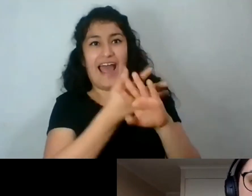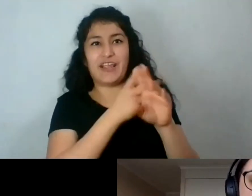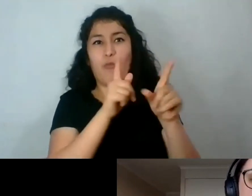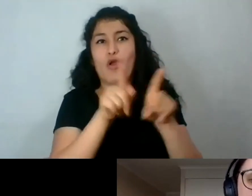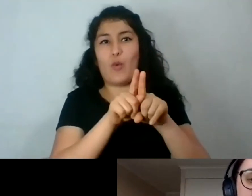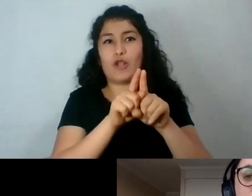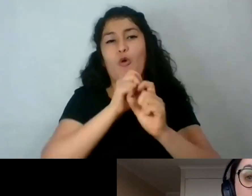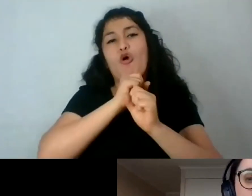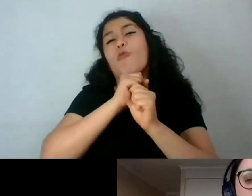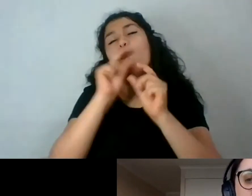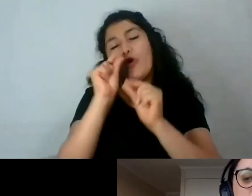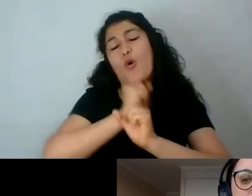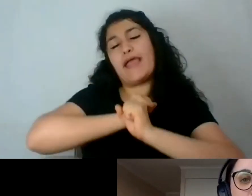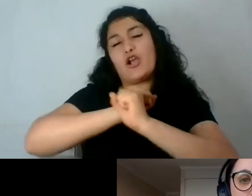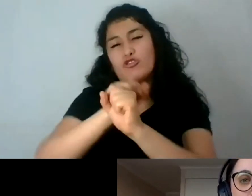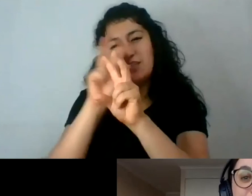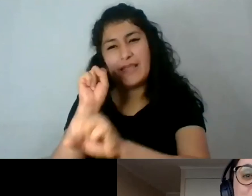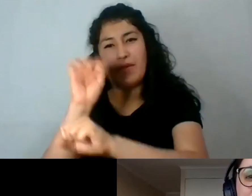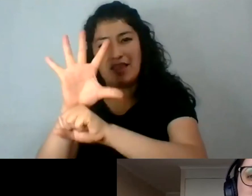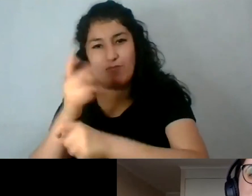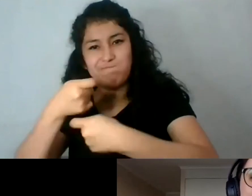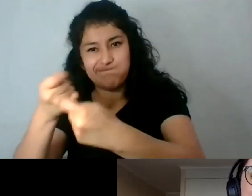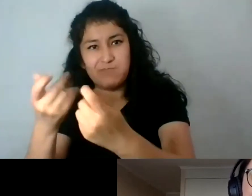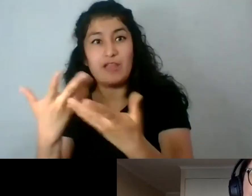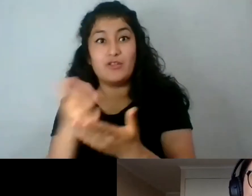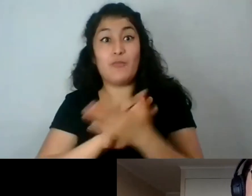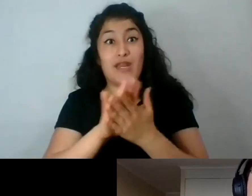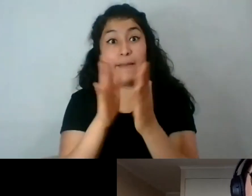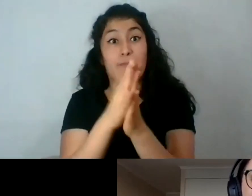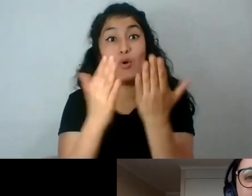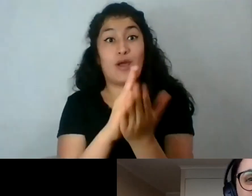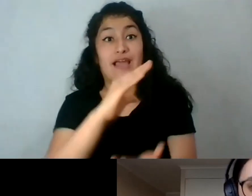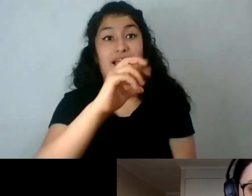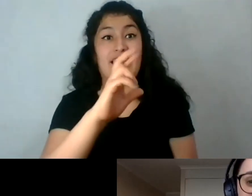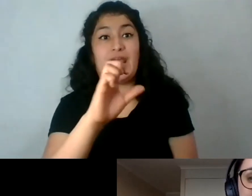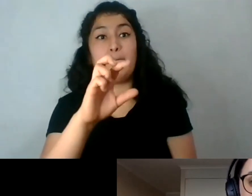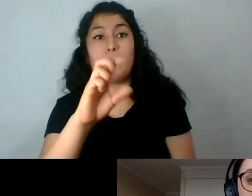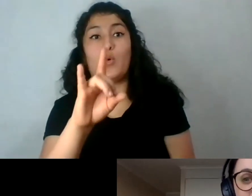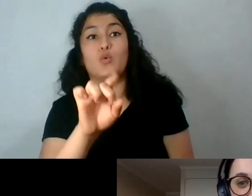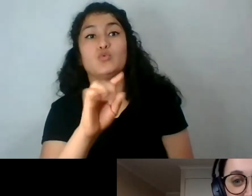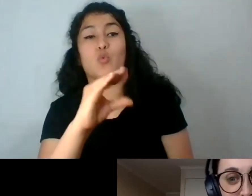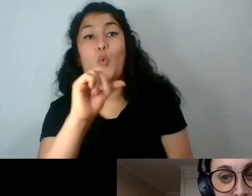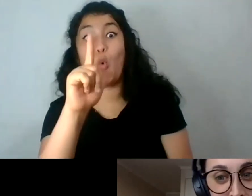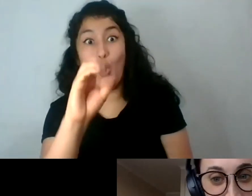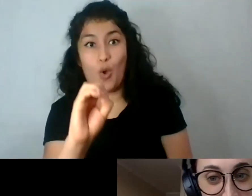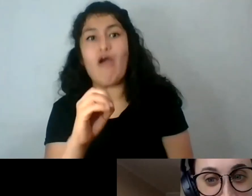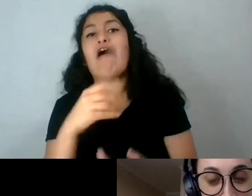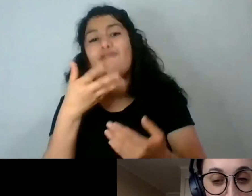y el texto que nosotros estamos leyendo. Por algo Crepúsculo fue al cine, Los Juegos del Hambre fue al cine, ¿no? Y así.